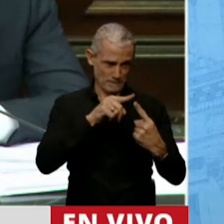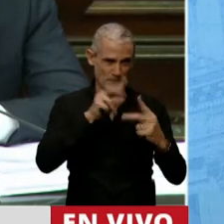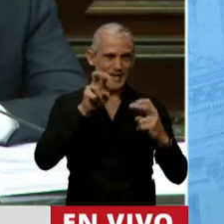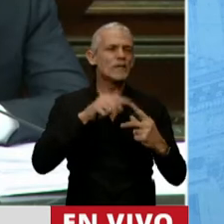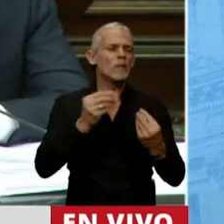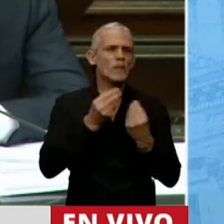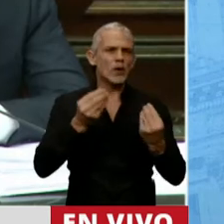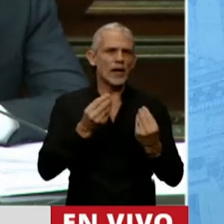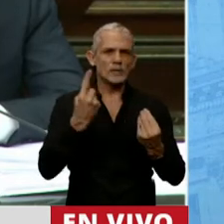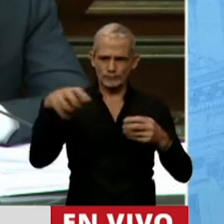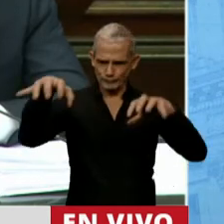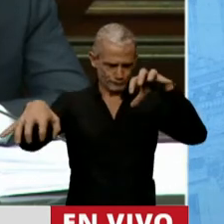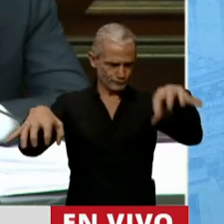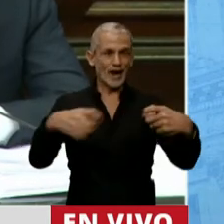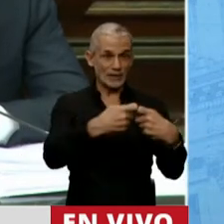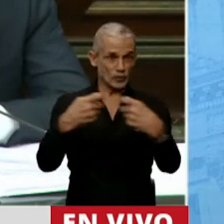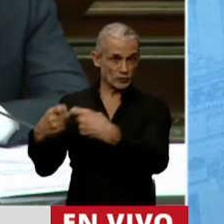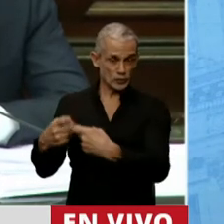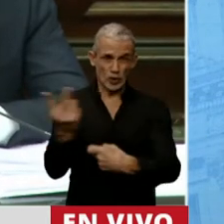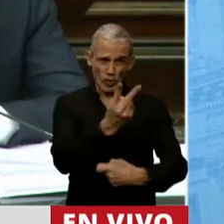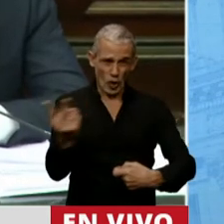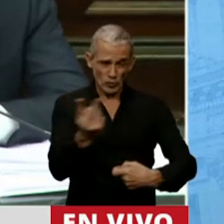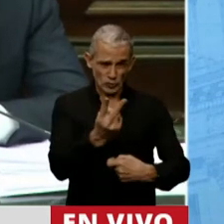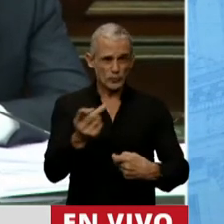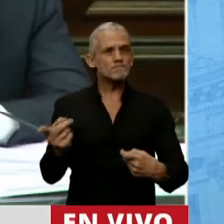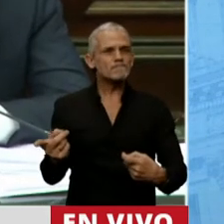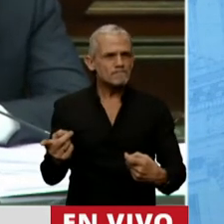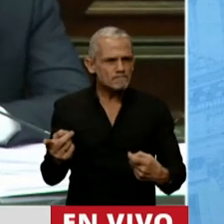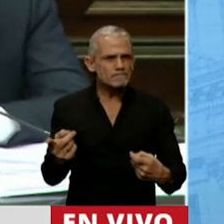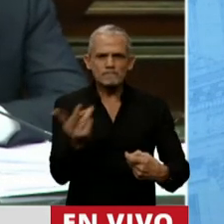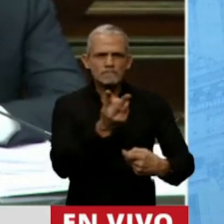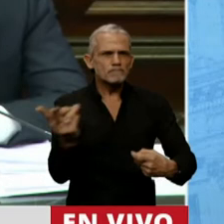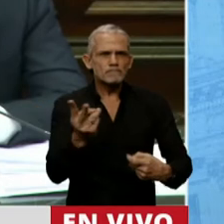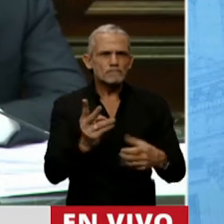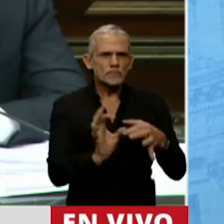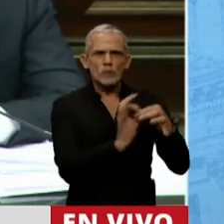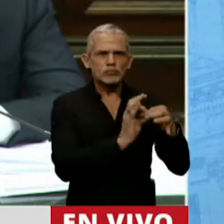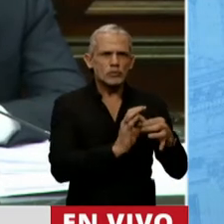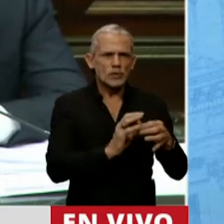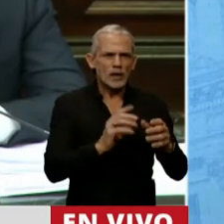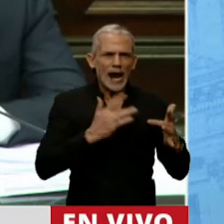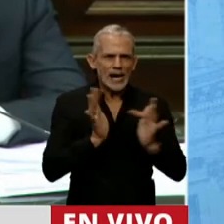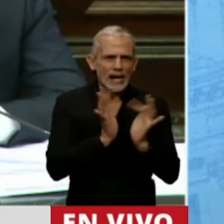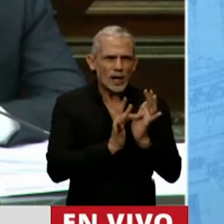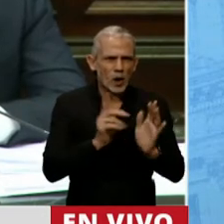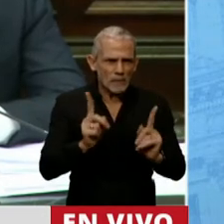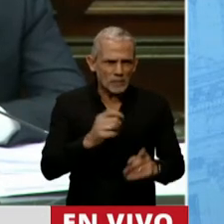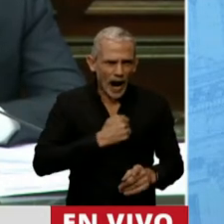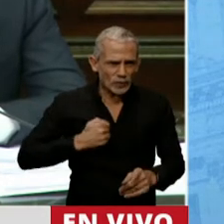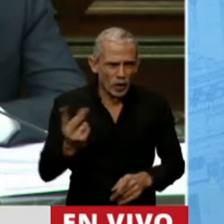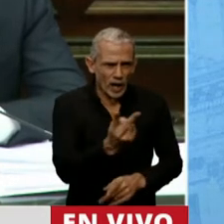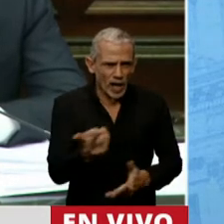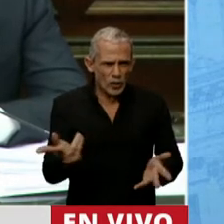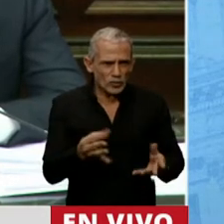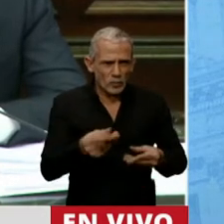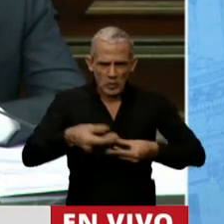es que se trata de dos ONGs que responden a un mismo culto. Recién hablábamos de que